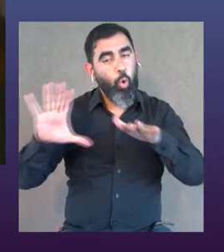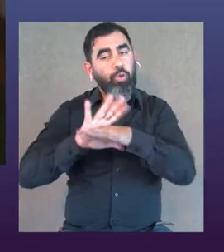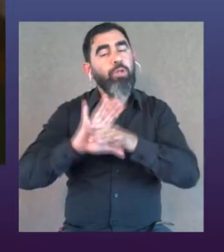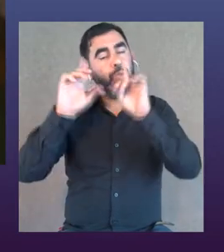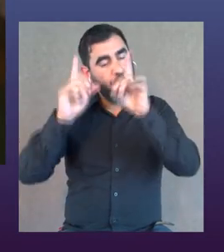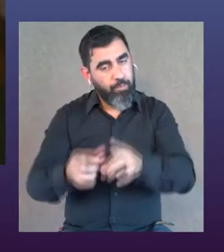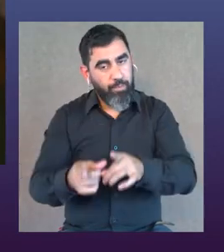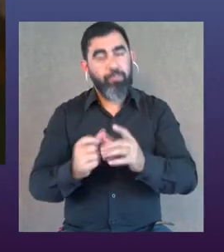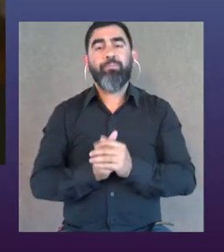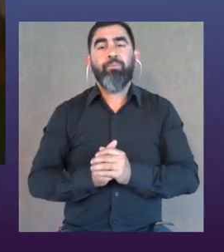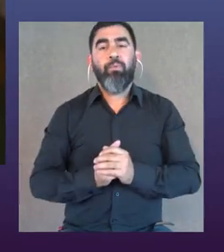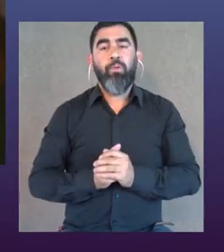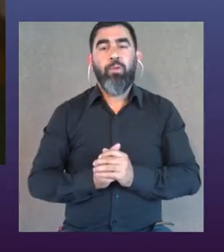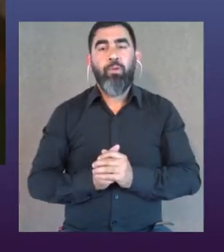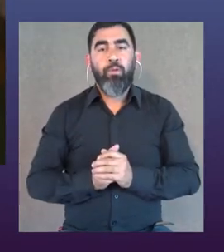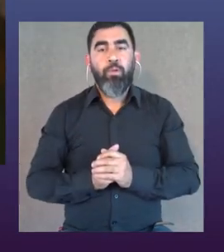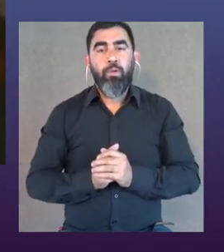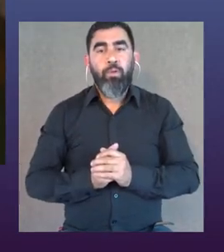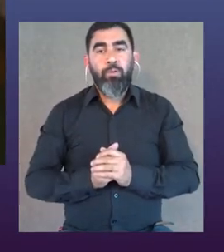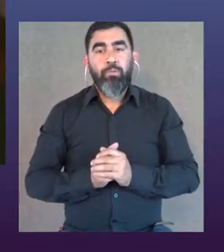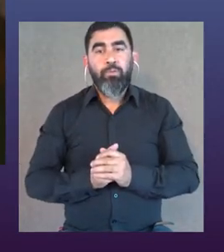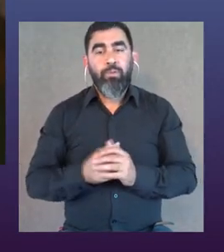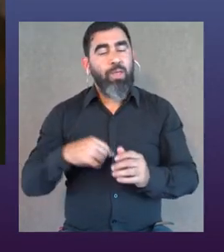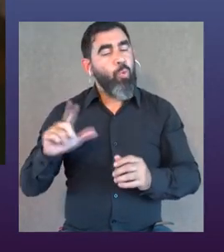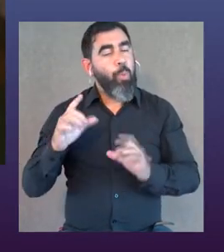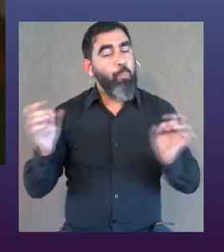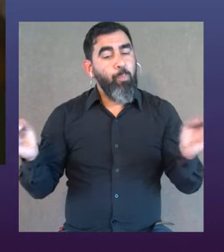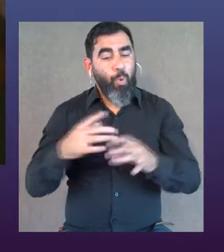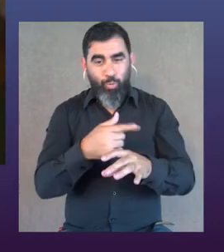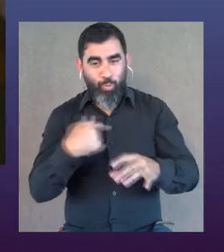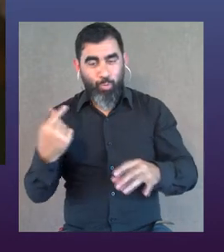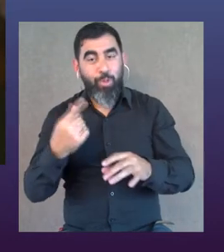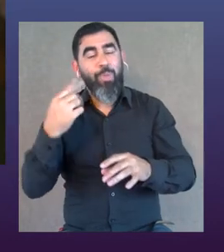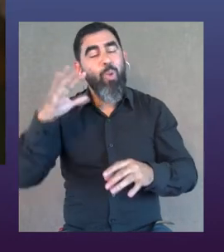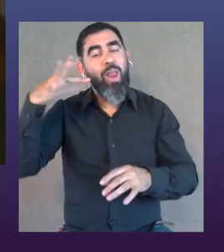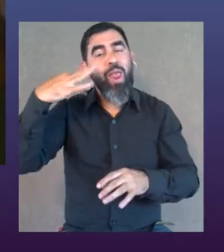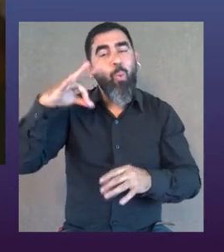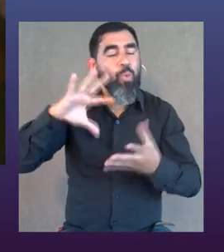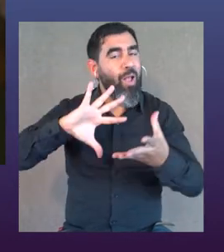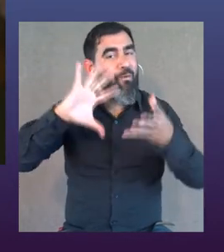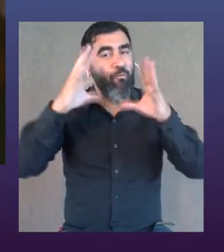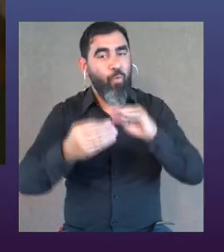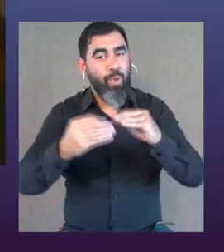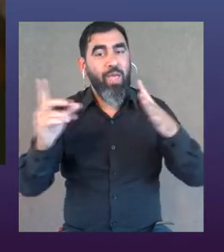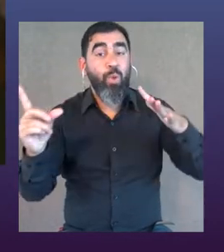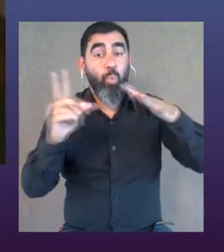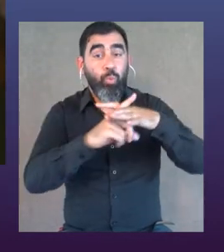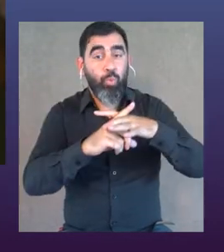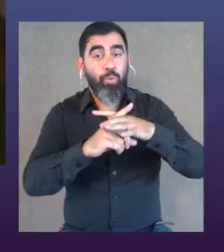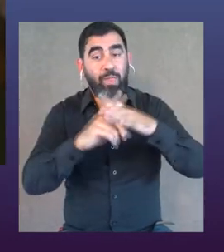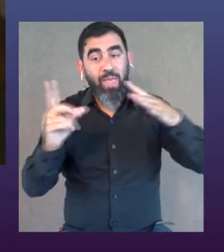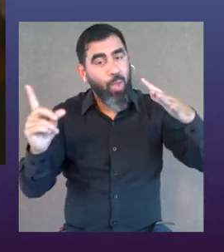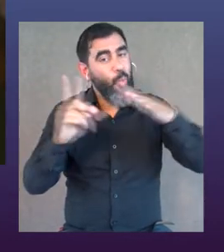Sí, coincido también con lo que está diciendo Carmen, en que no estamos preparados, pero la única forma de